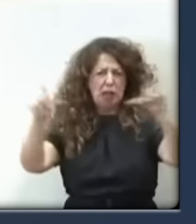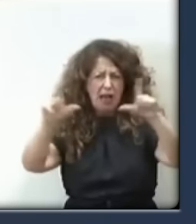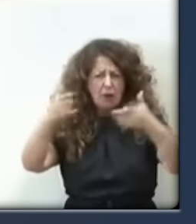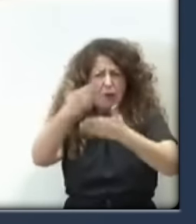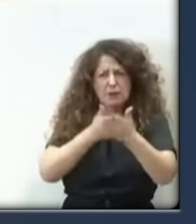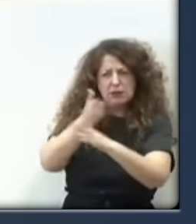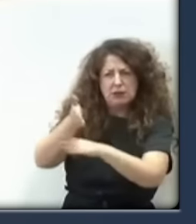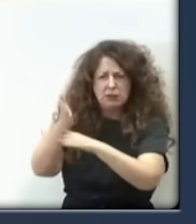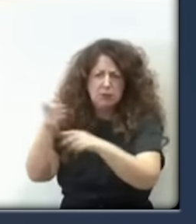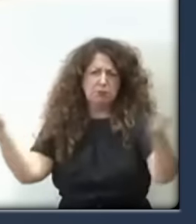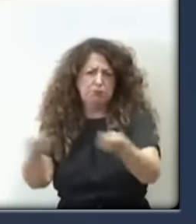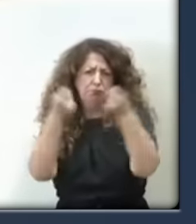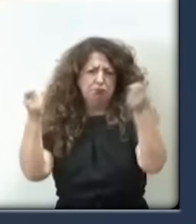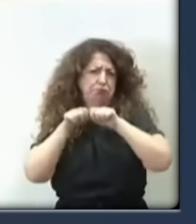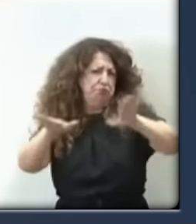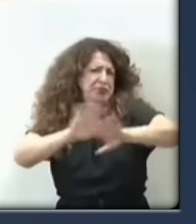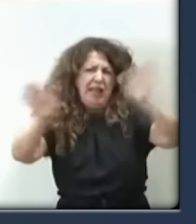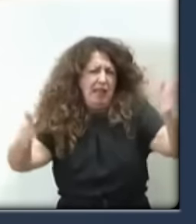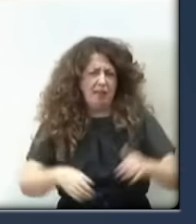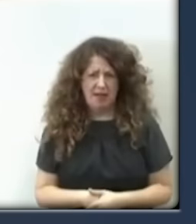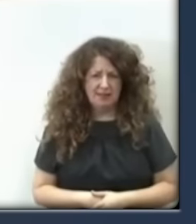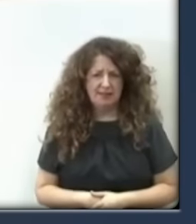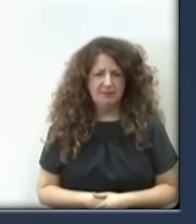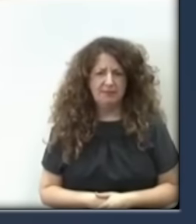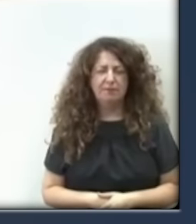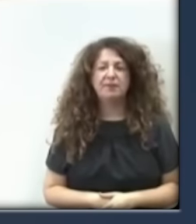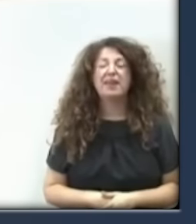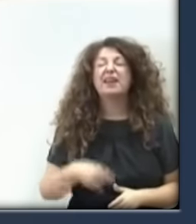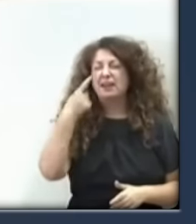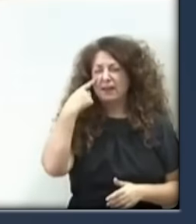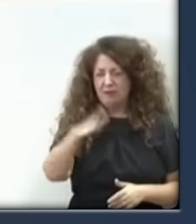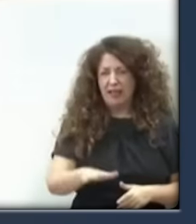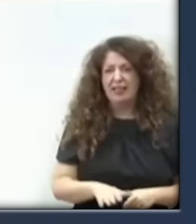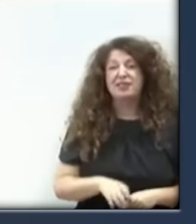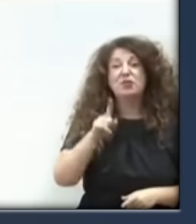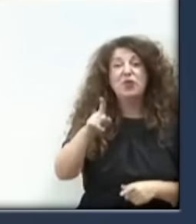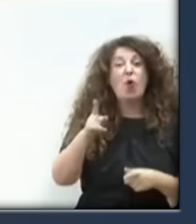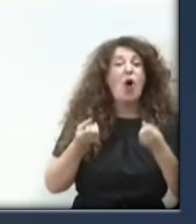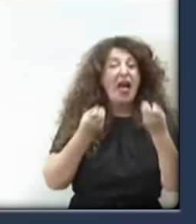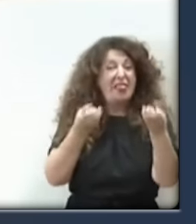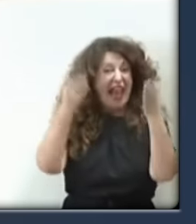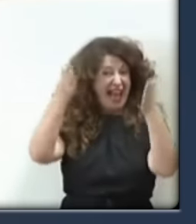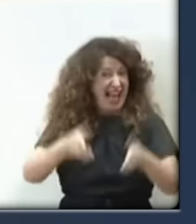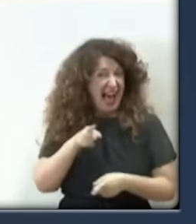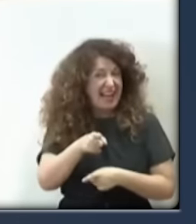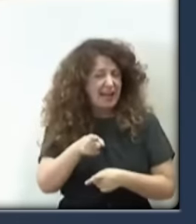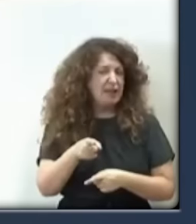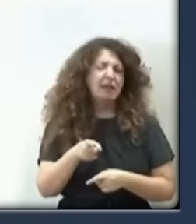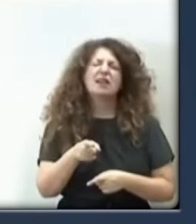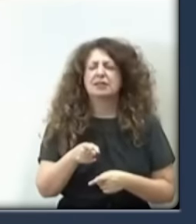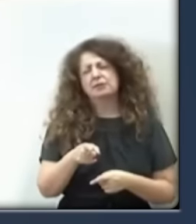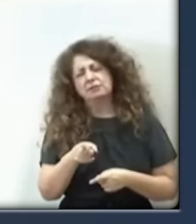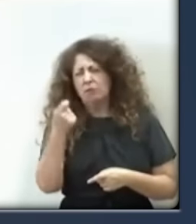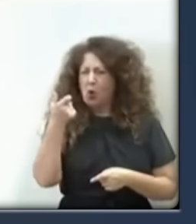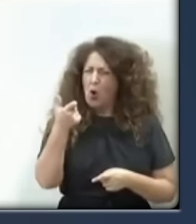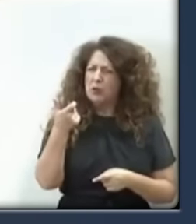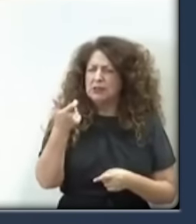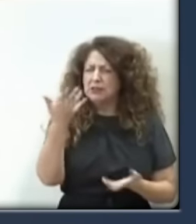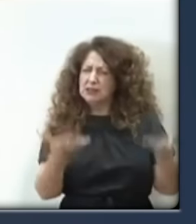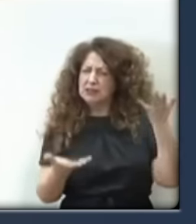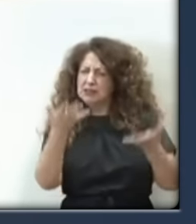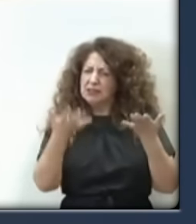esta cuestión. Es increíble. Señoría, con sus declaraciones, usted está poniendo en tela de juicio la